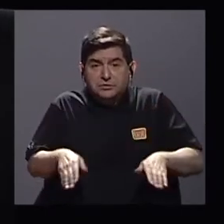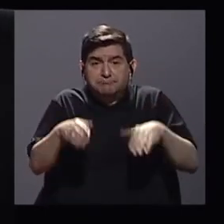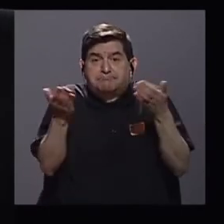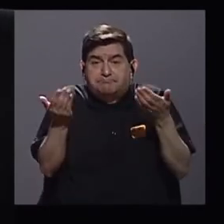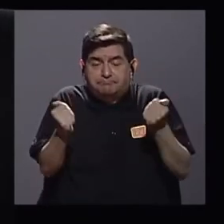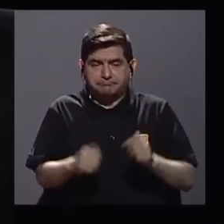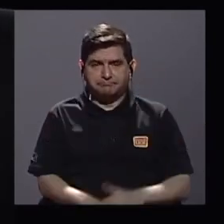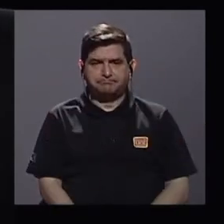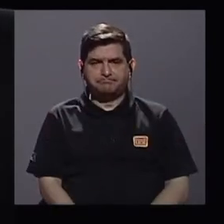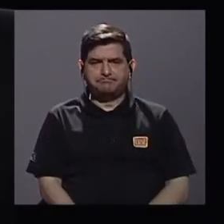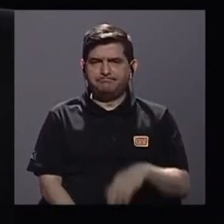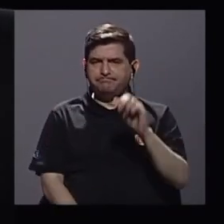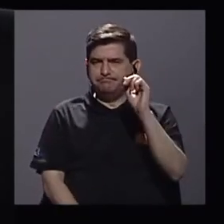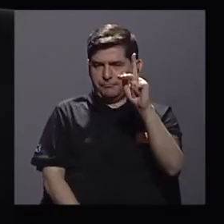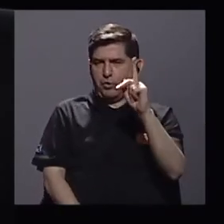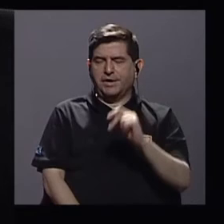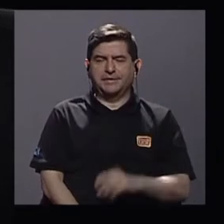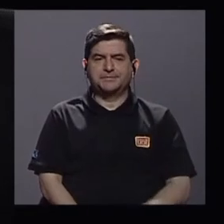Ok.